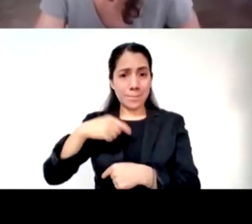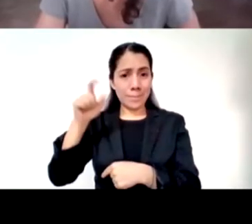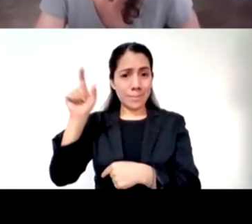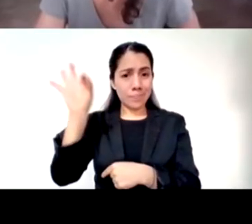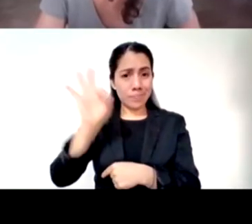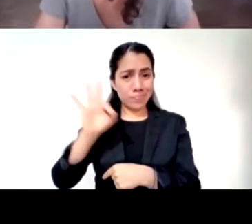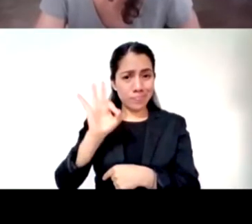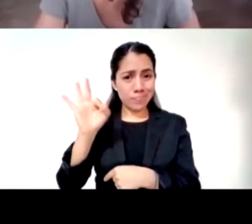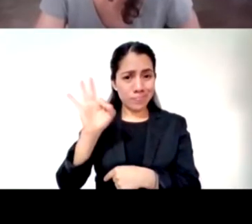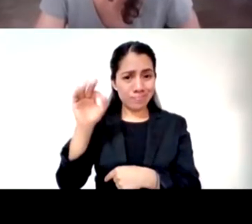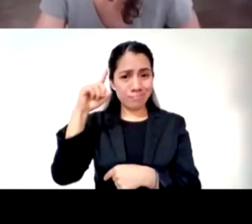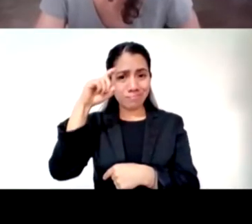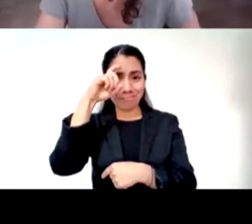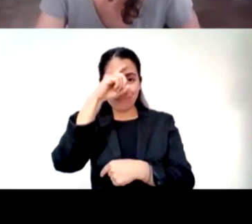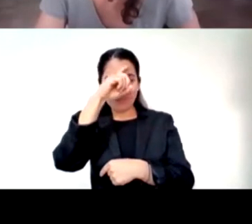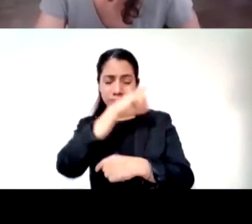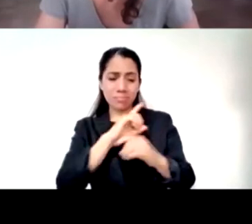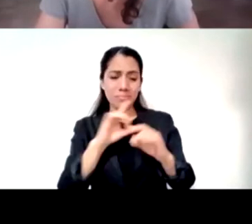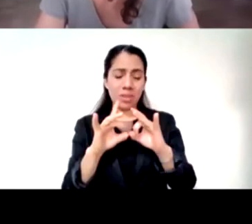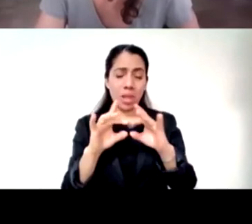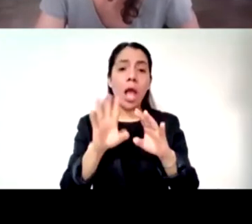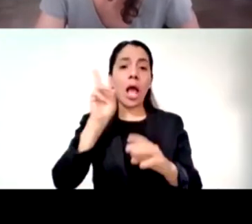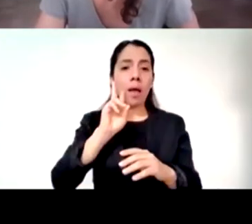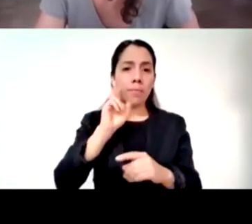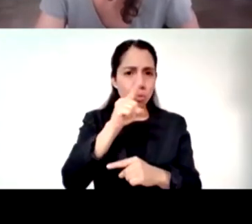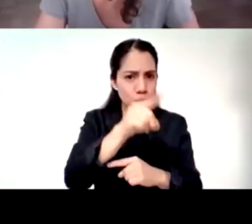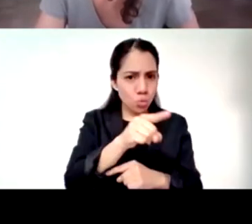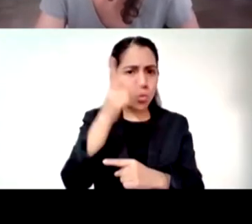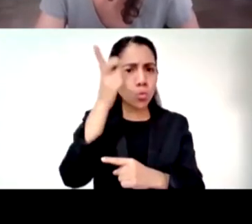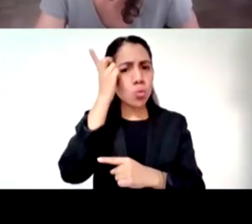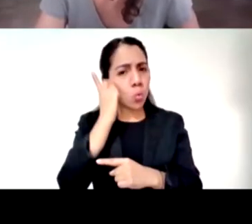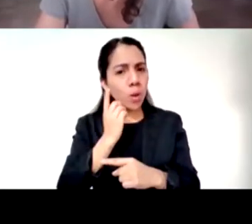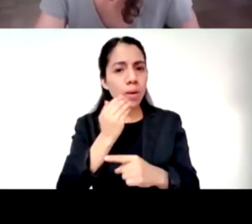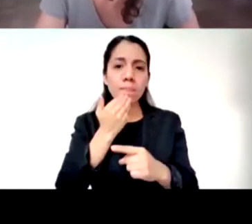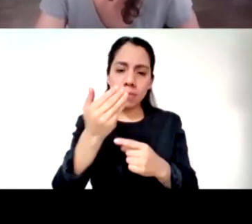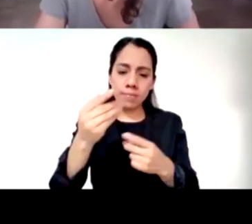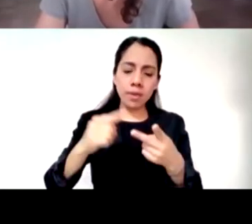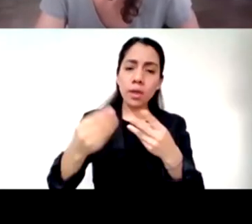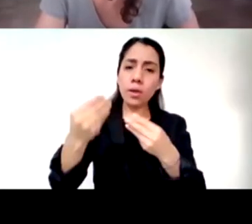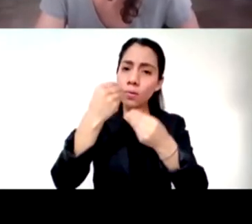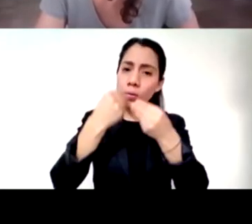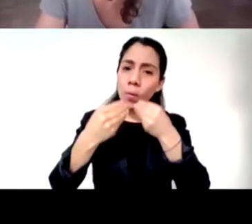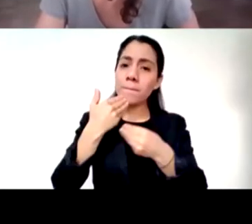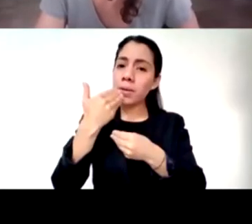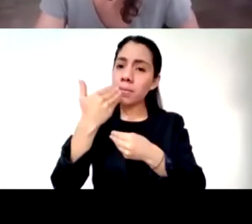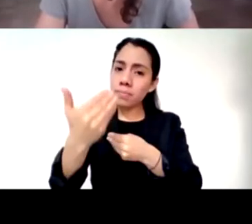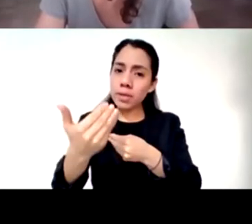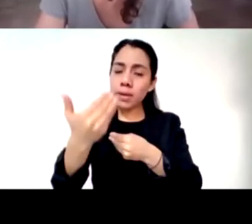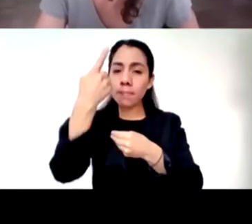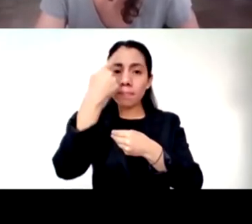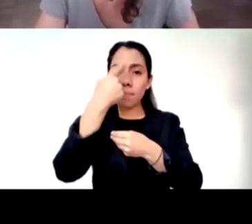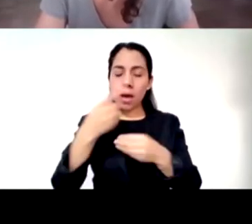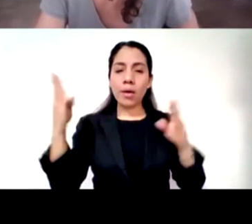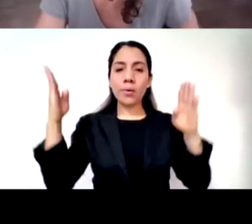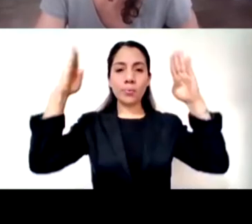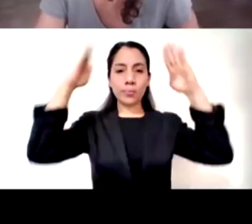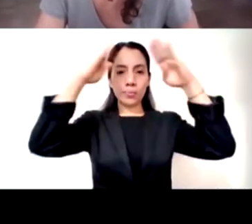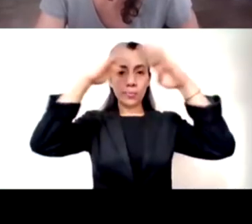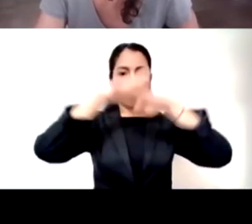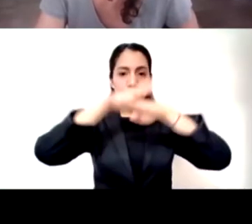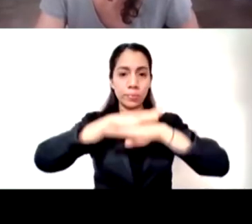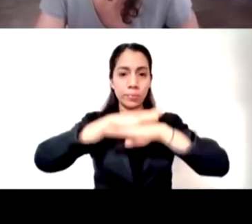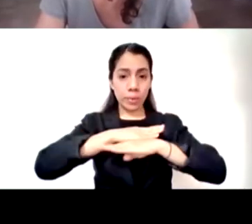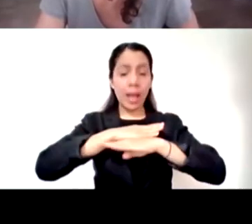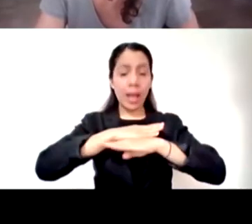duerme bien come bien date tus espacios y estarás haciendo lo que te toca